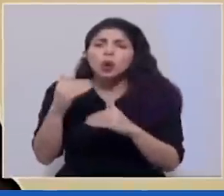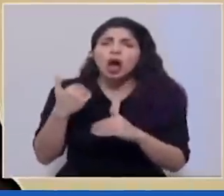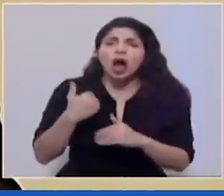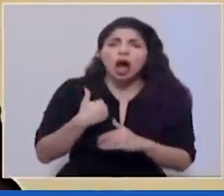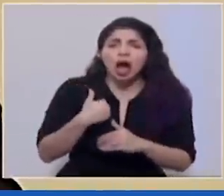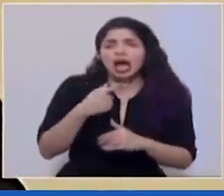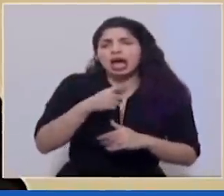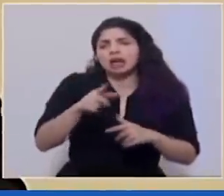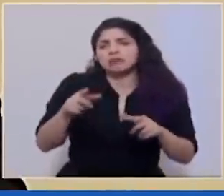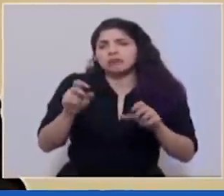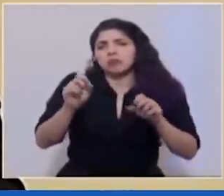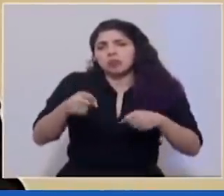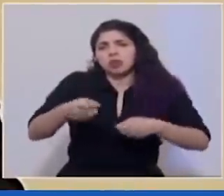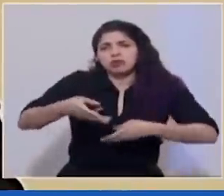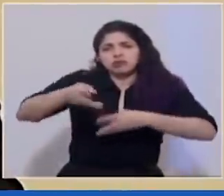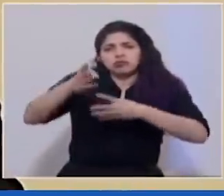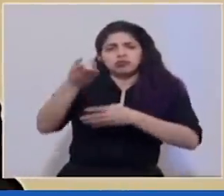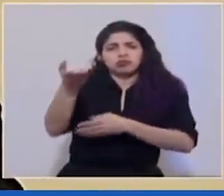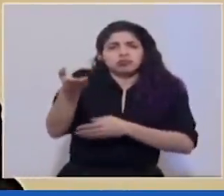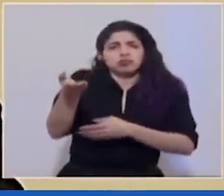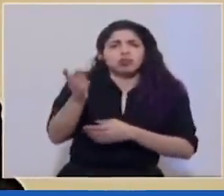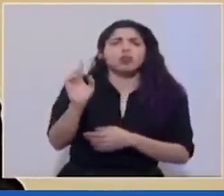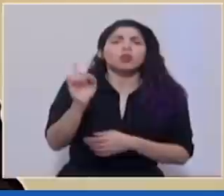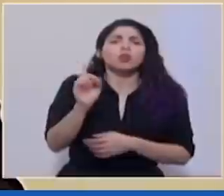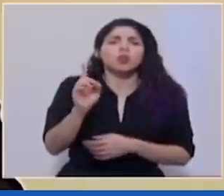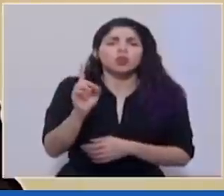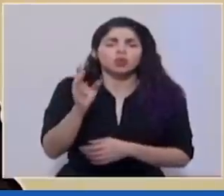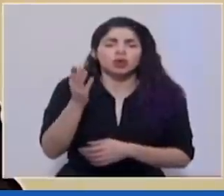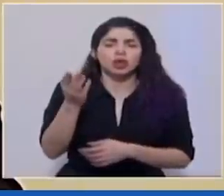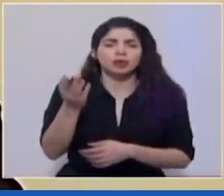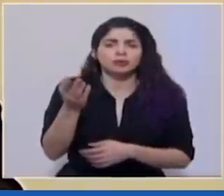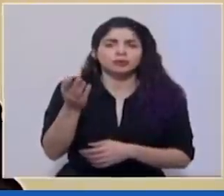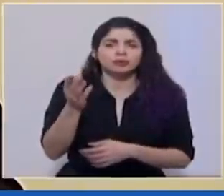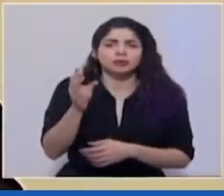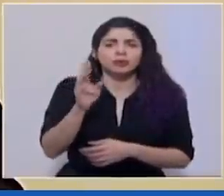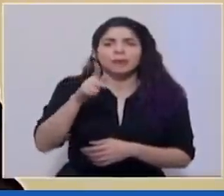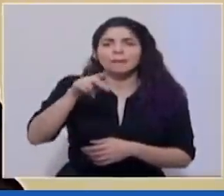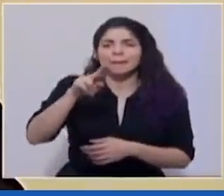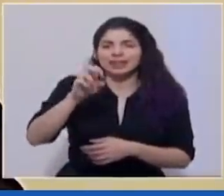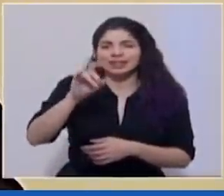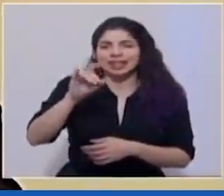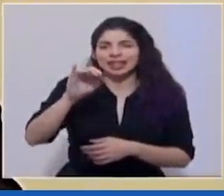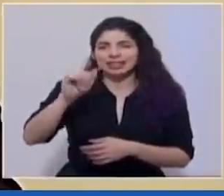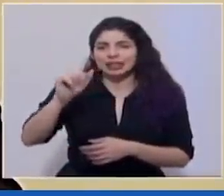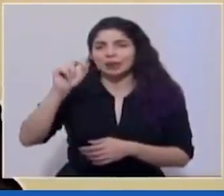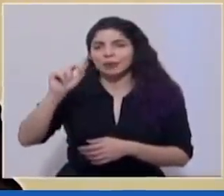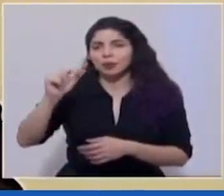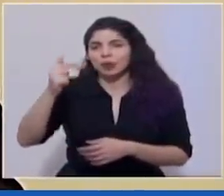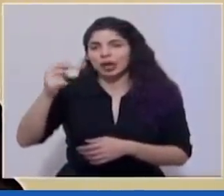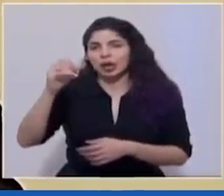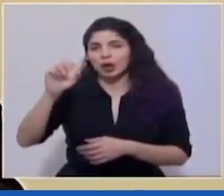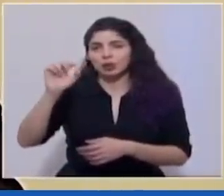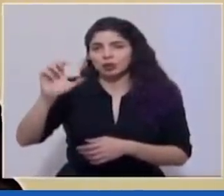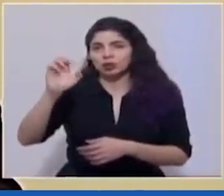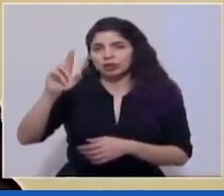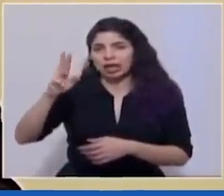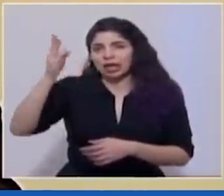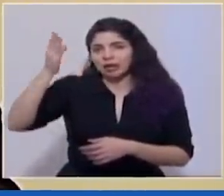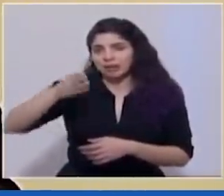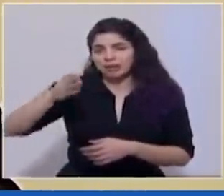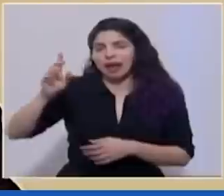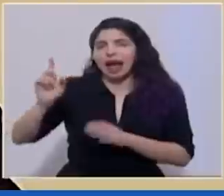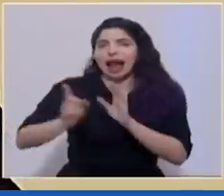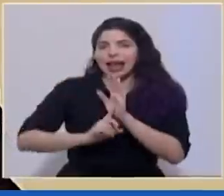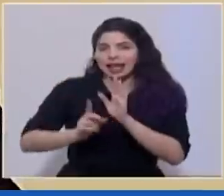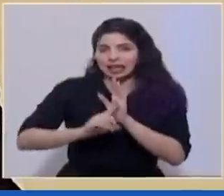estará disponible o está disponible en el sitio presidencia.go.cr alertas